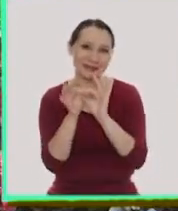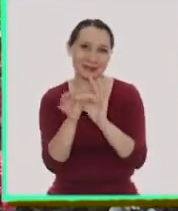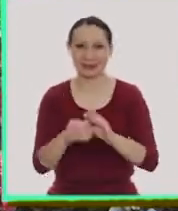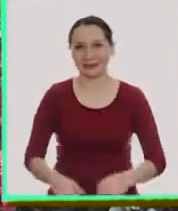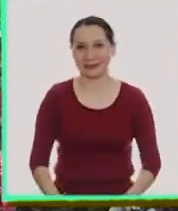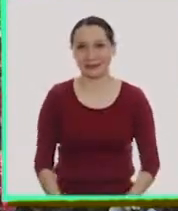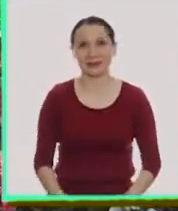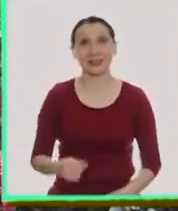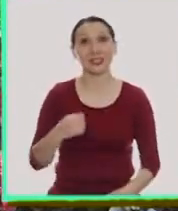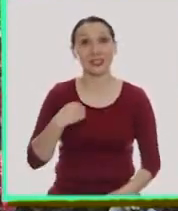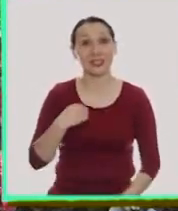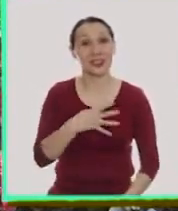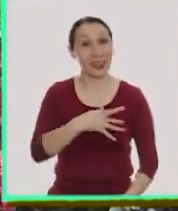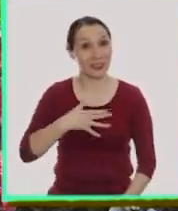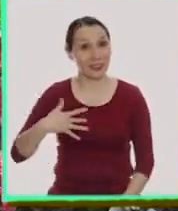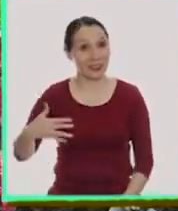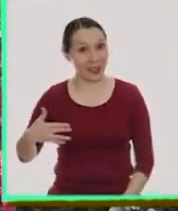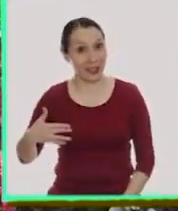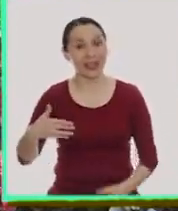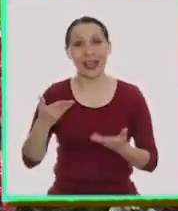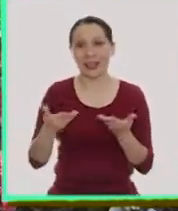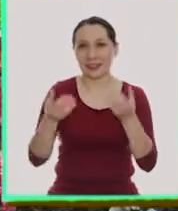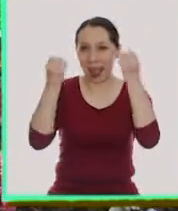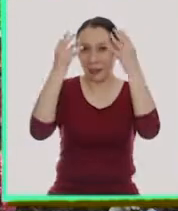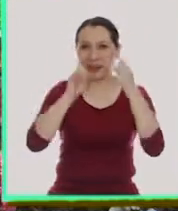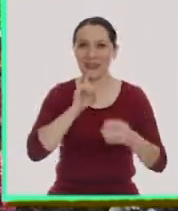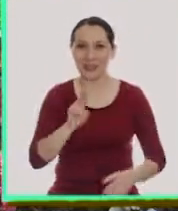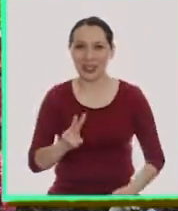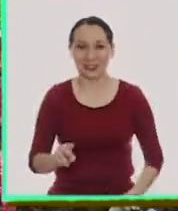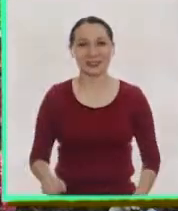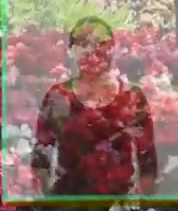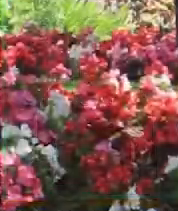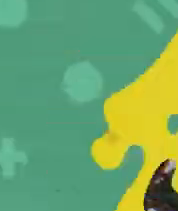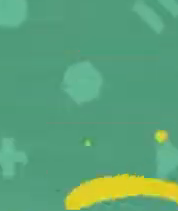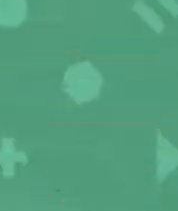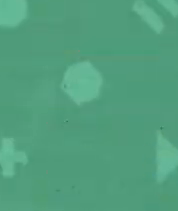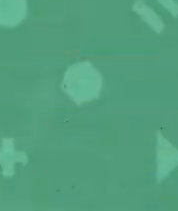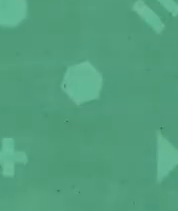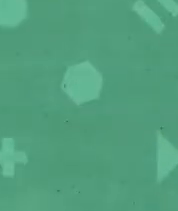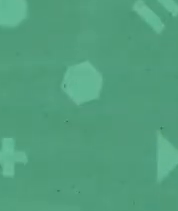¡Gracias! Soy Trini y esto es Aprendo TV.